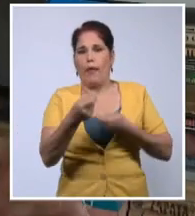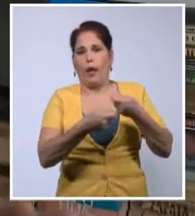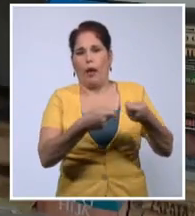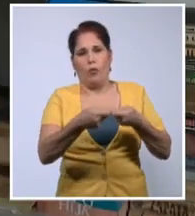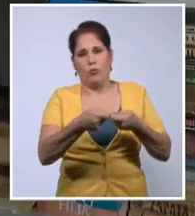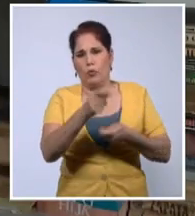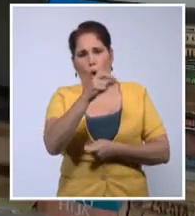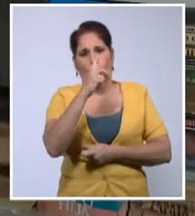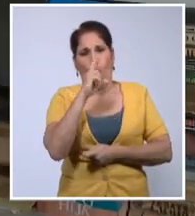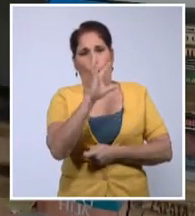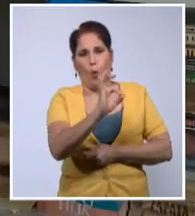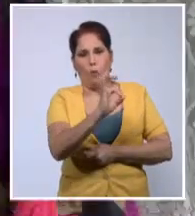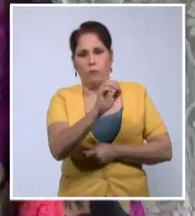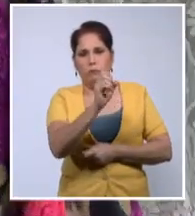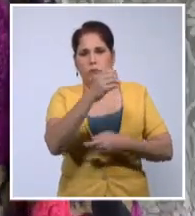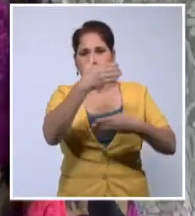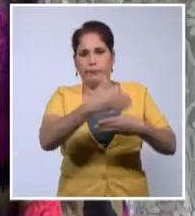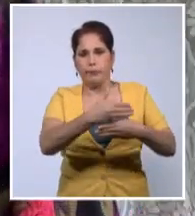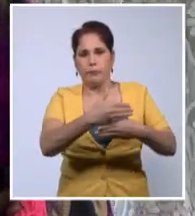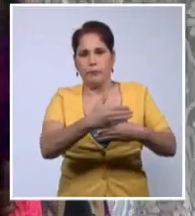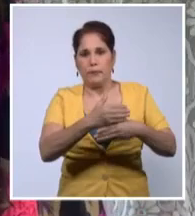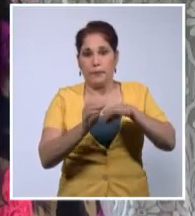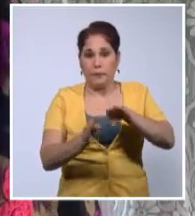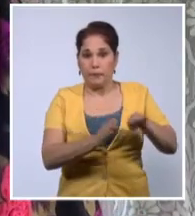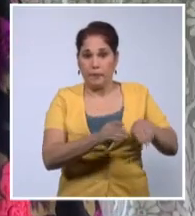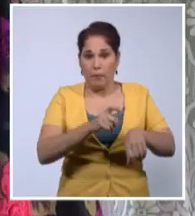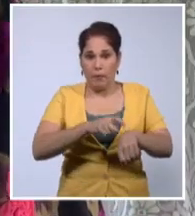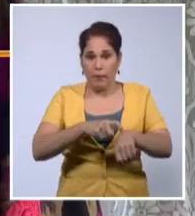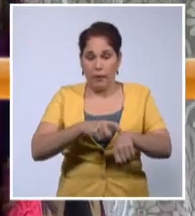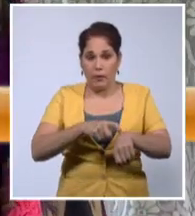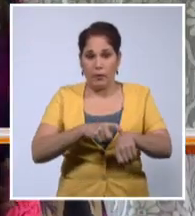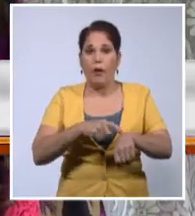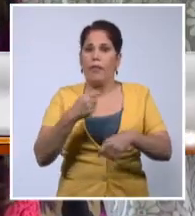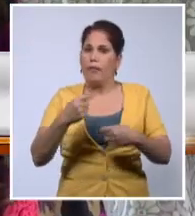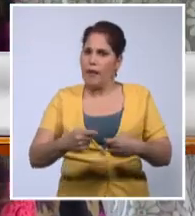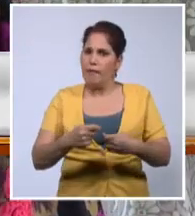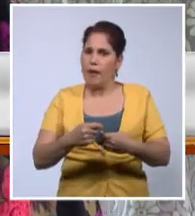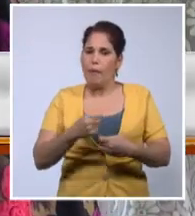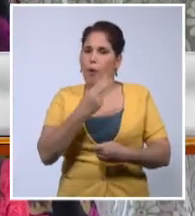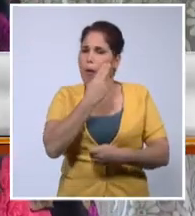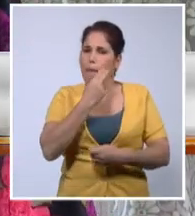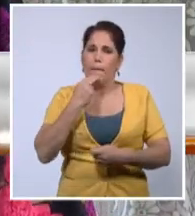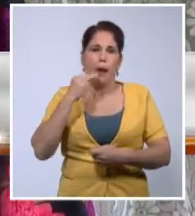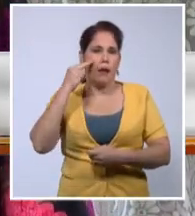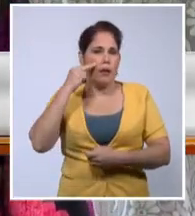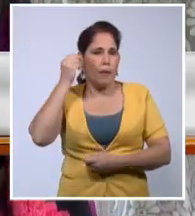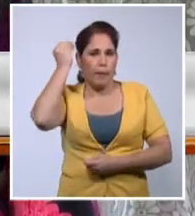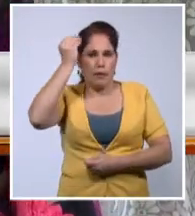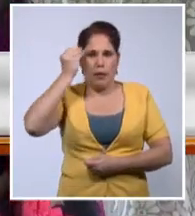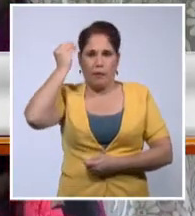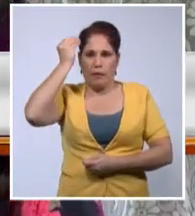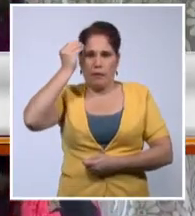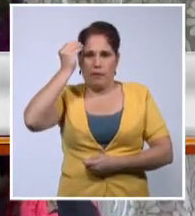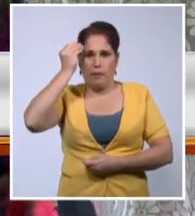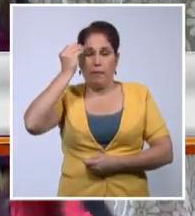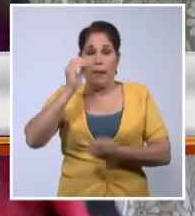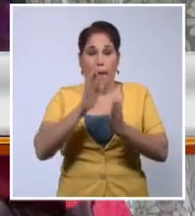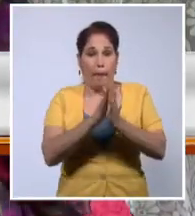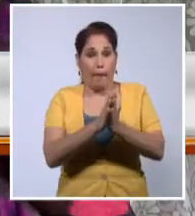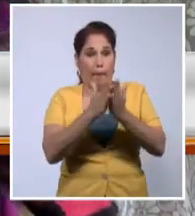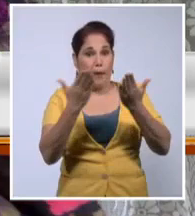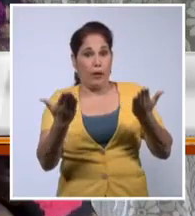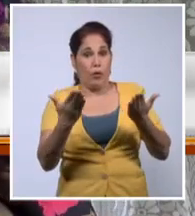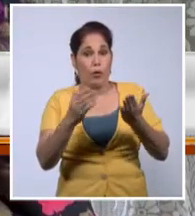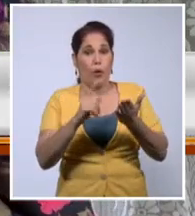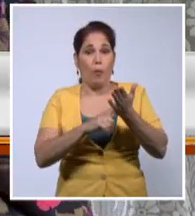no se puede negociar. En momentos como estos tenemos que recurrir a Martí, que en el periódico Patria en